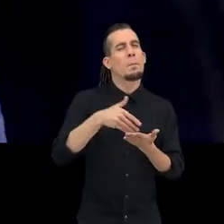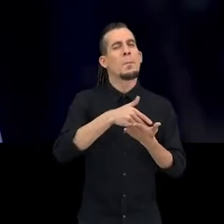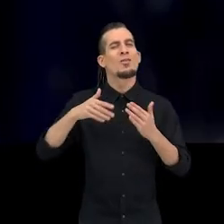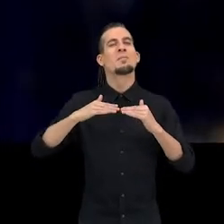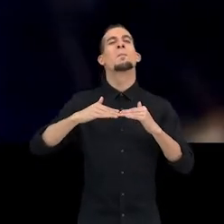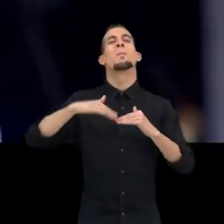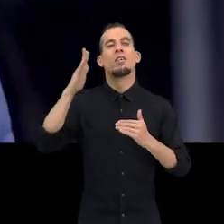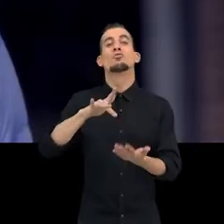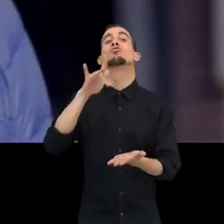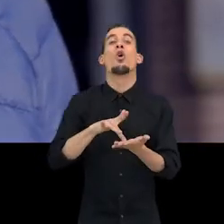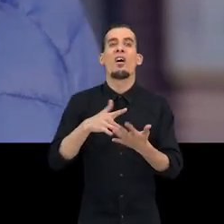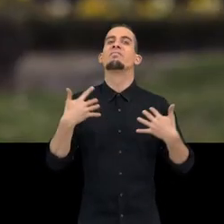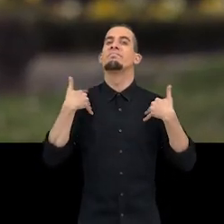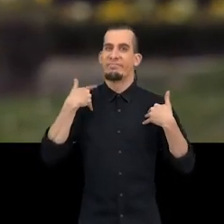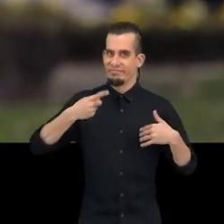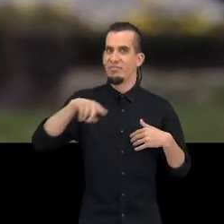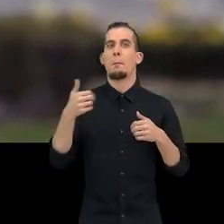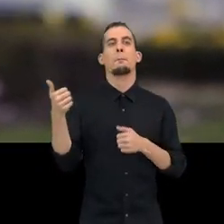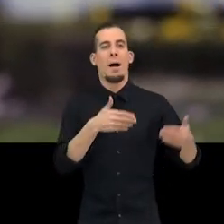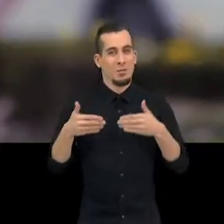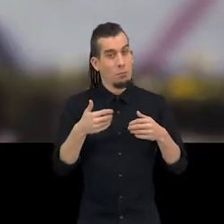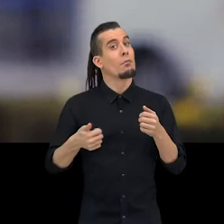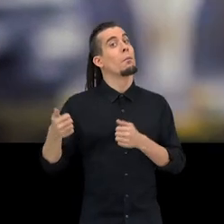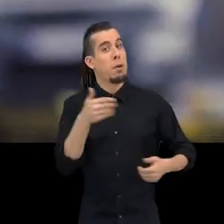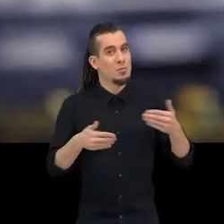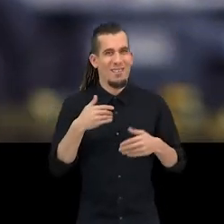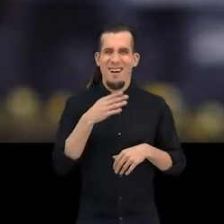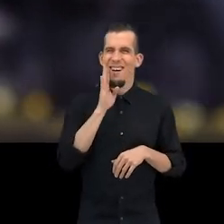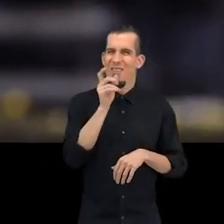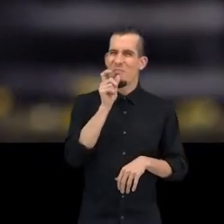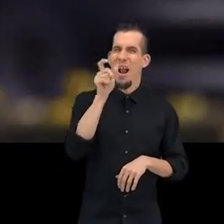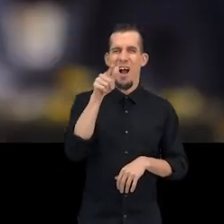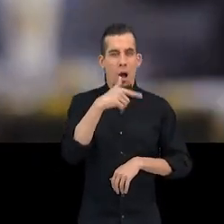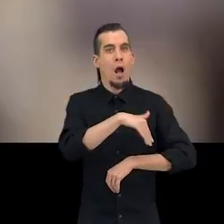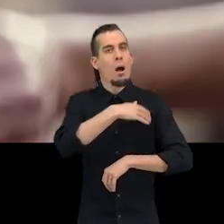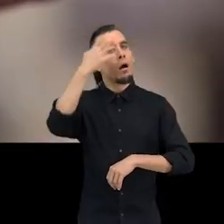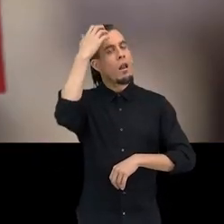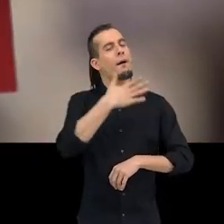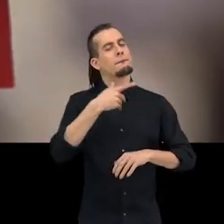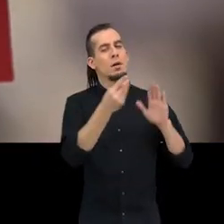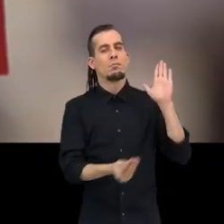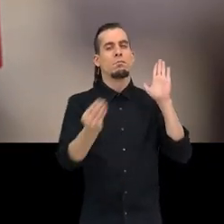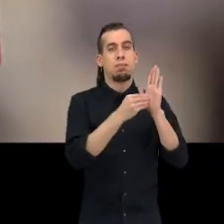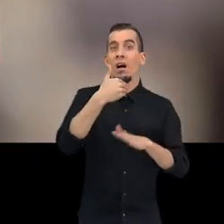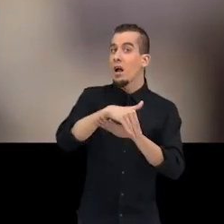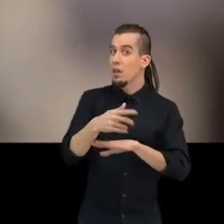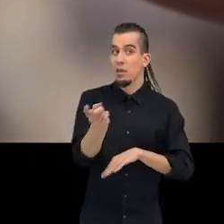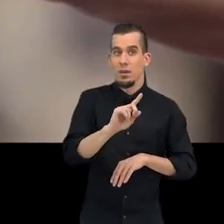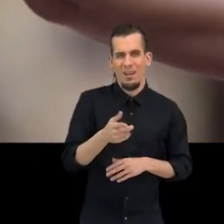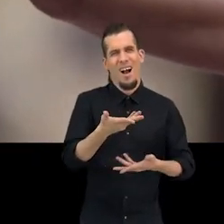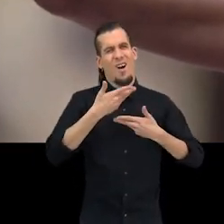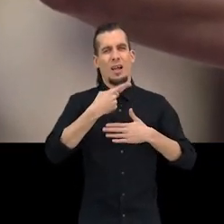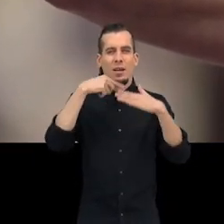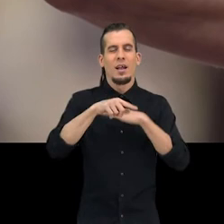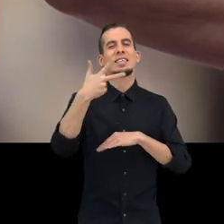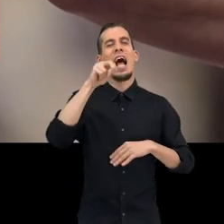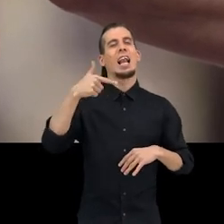Más de 4 millones de personas con discapacidad sufren barrerismo Barrerismo Una palabra que queremos que solo exista en la RAE No en la